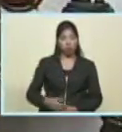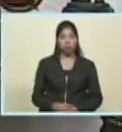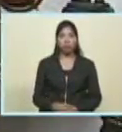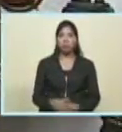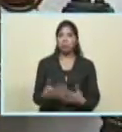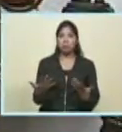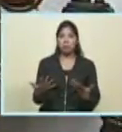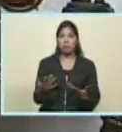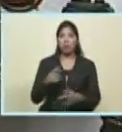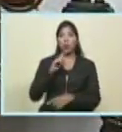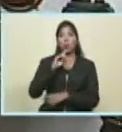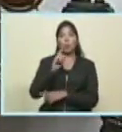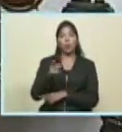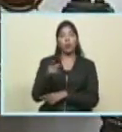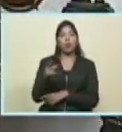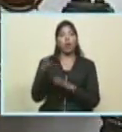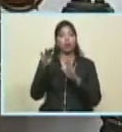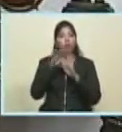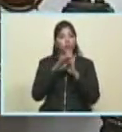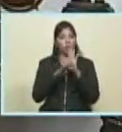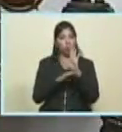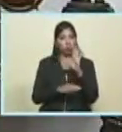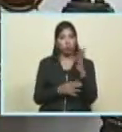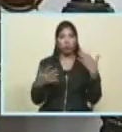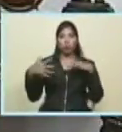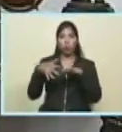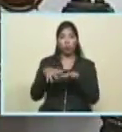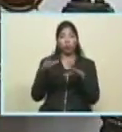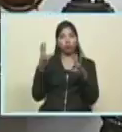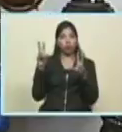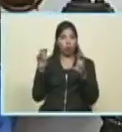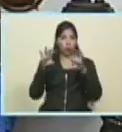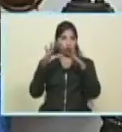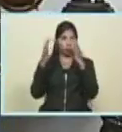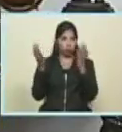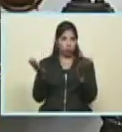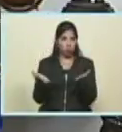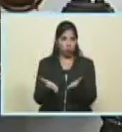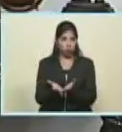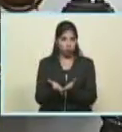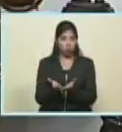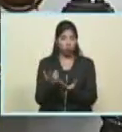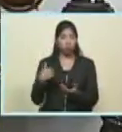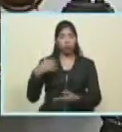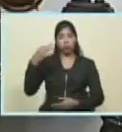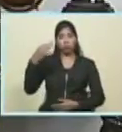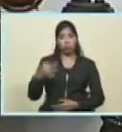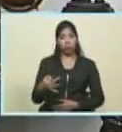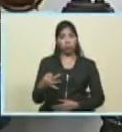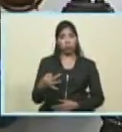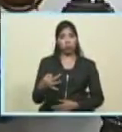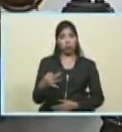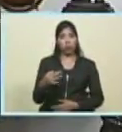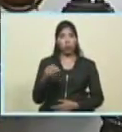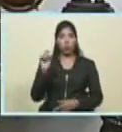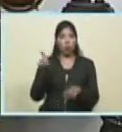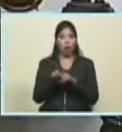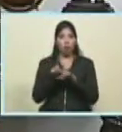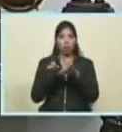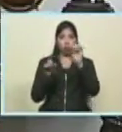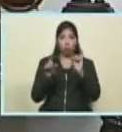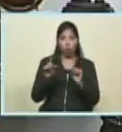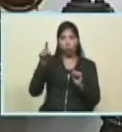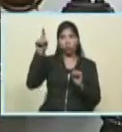cumplir las funciones de integración del nuevo mundo, a cumplir con la doctrina sur-sur de